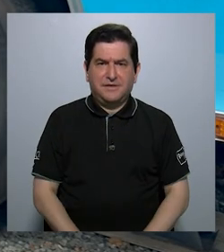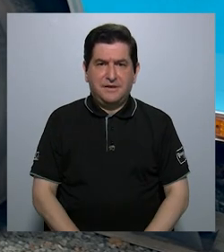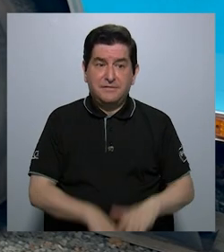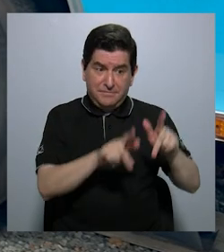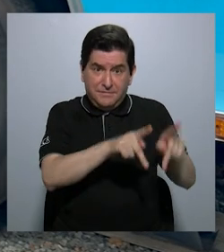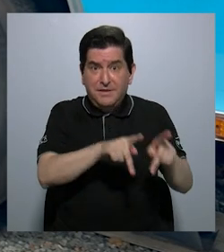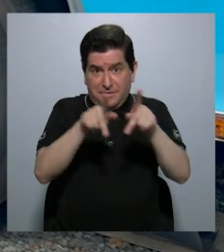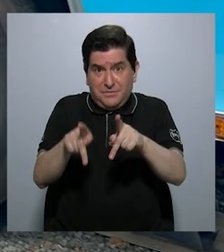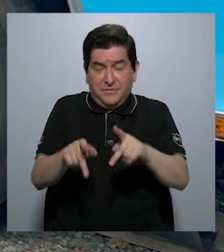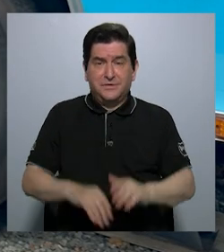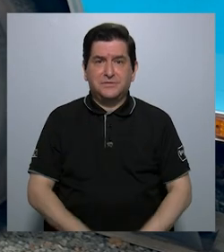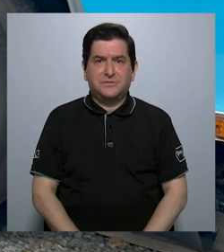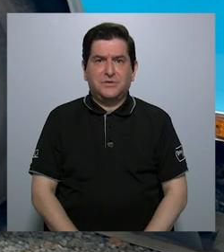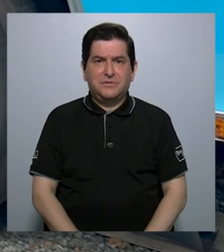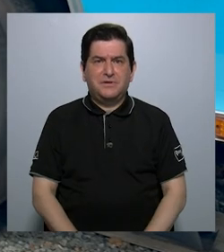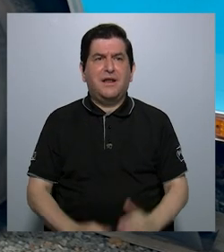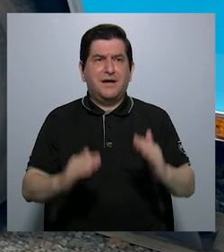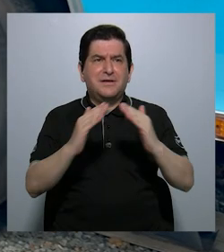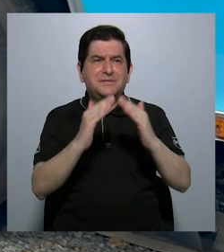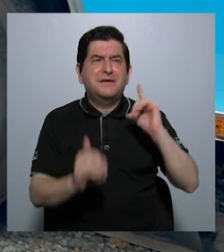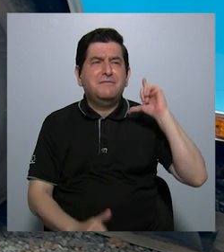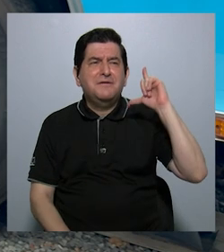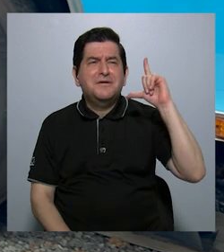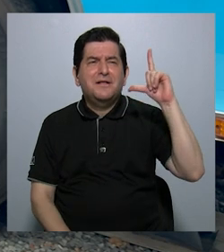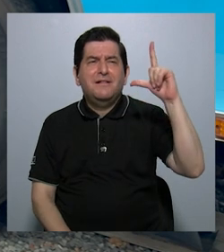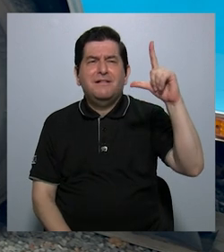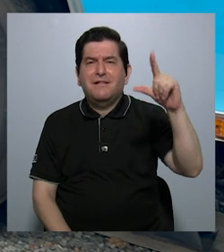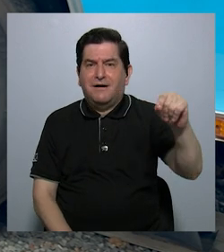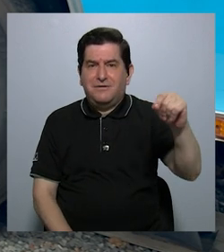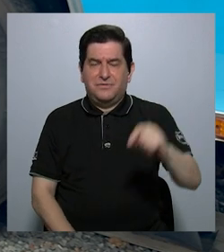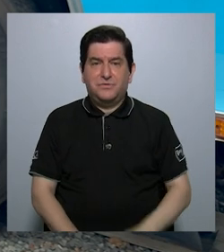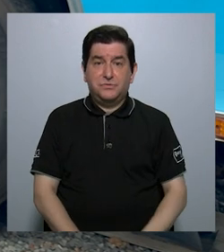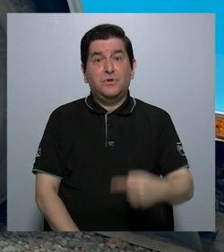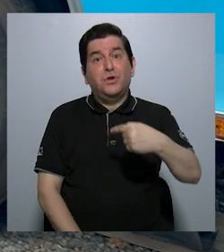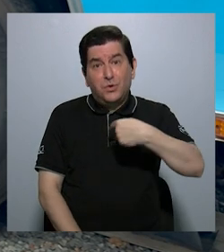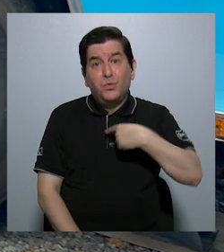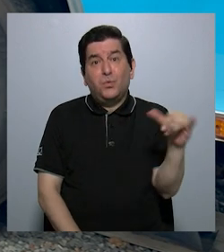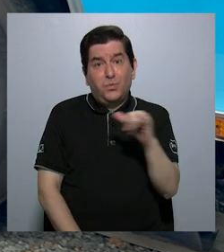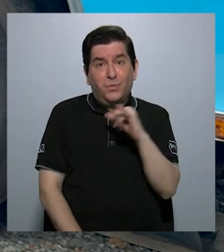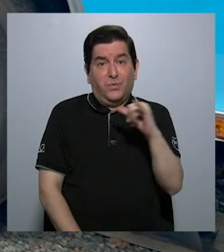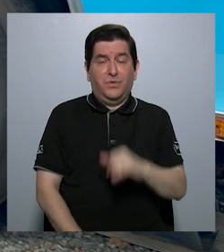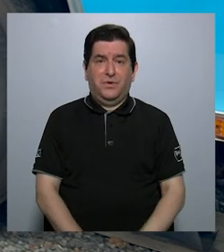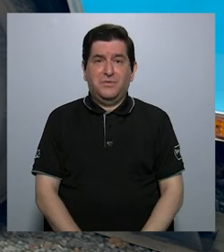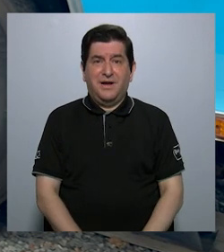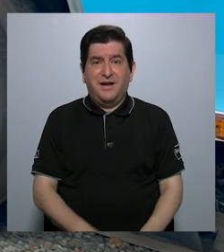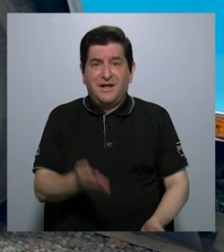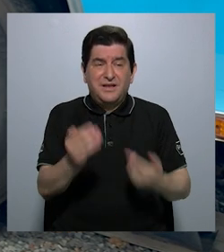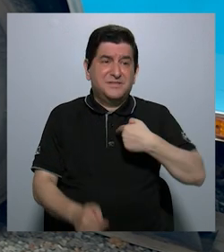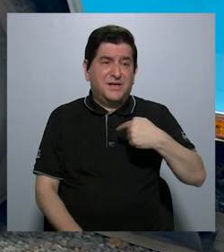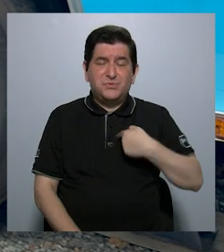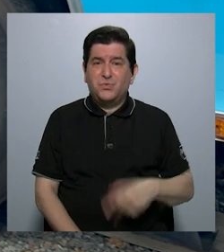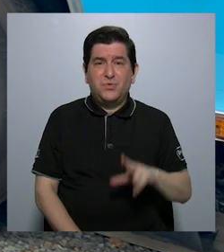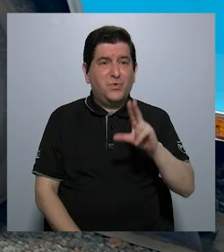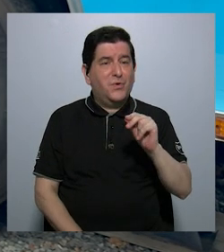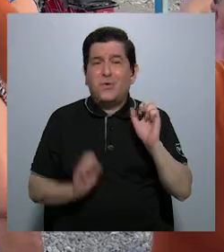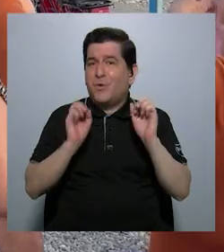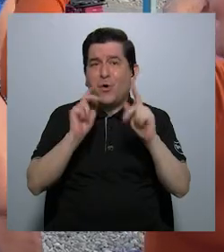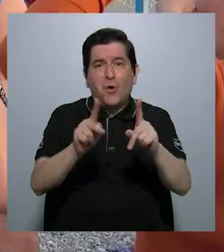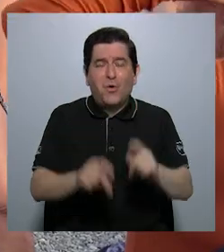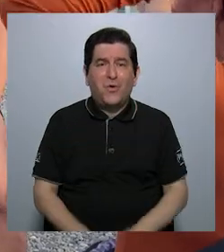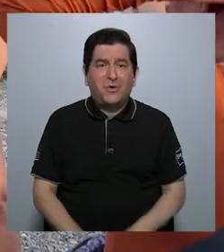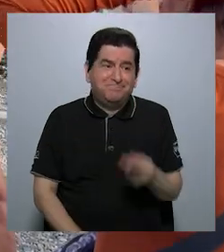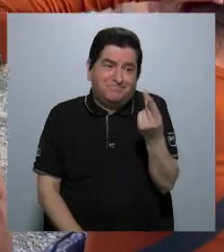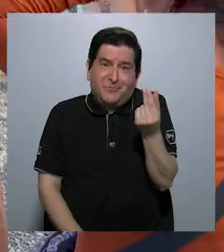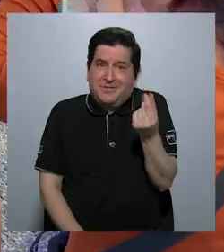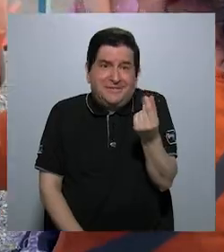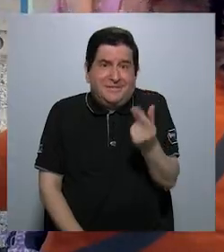las personas que viven a largo y para uno también, porque tal vez uno no tiene la facilidad ni la